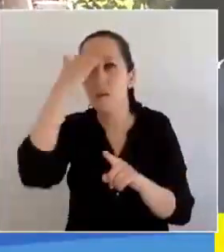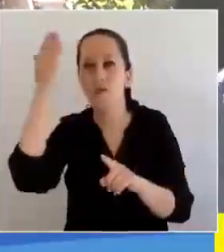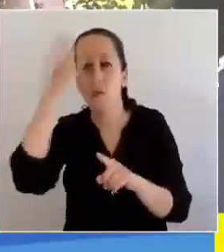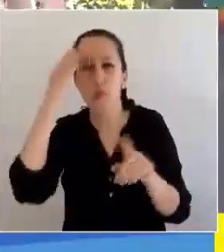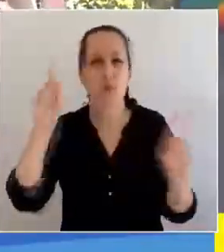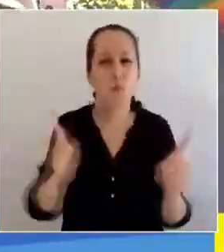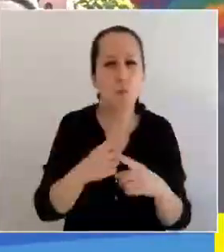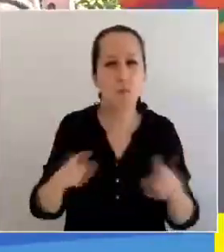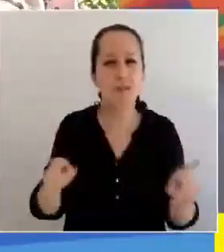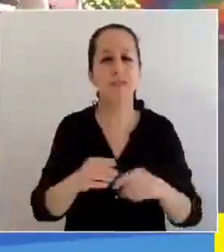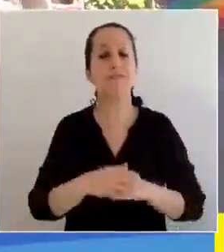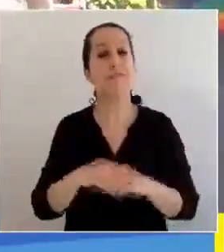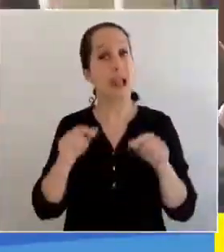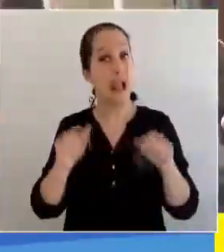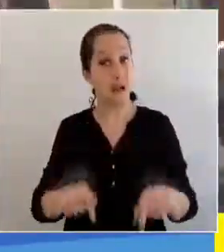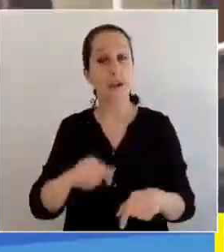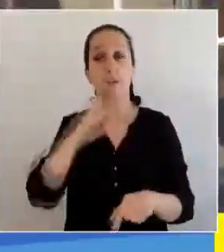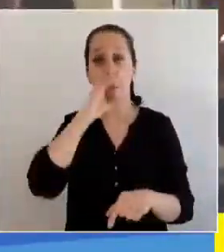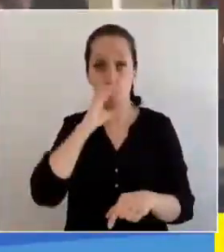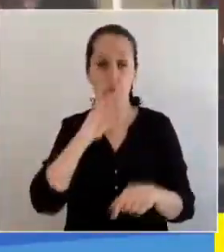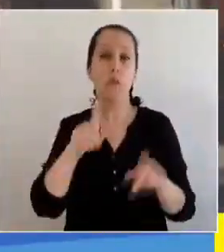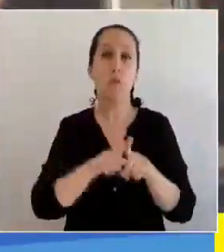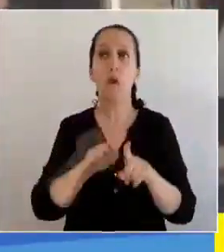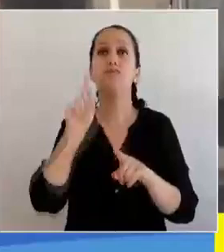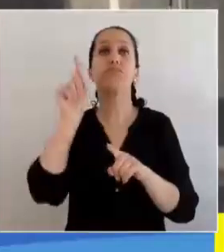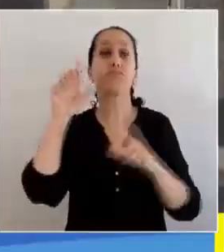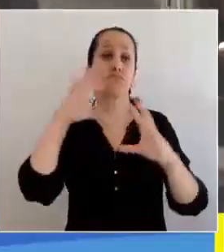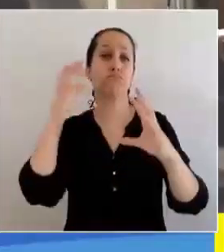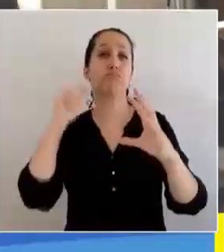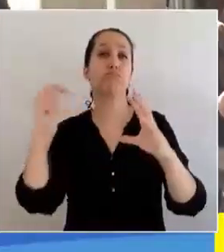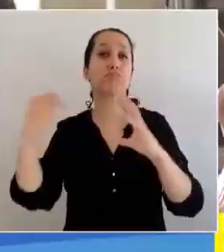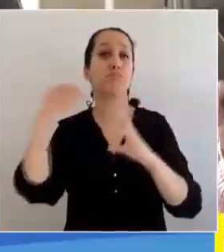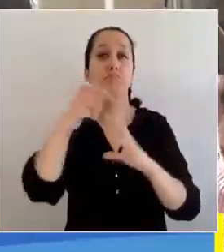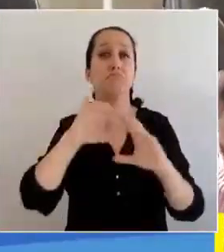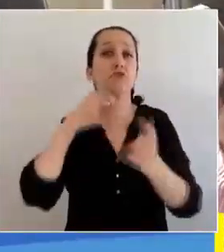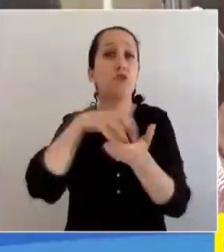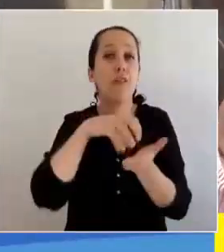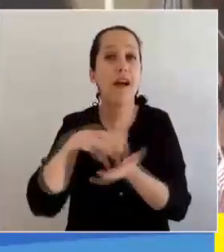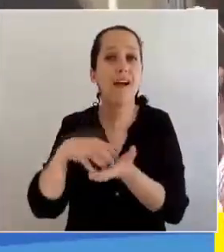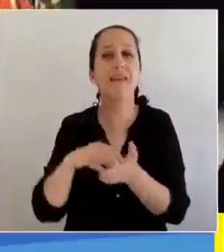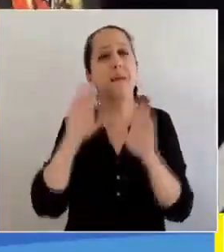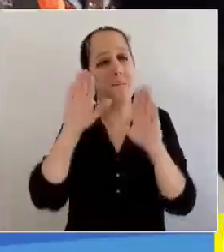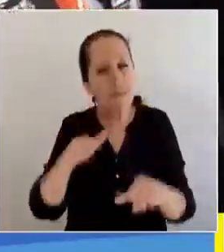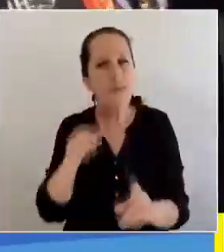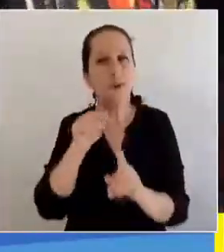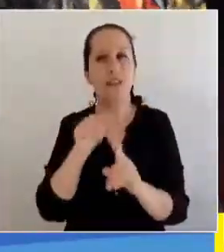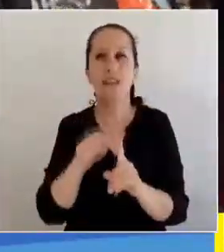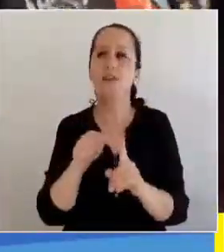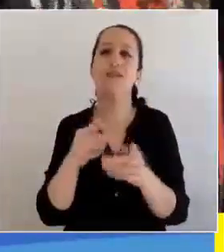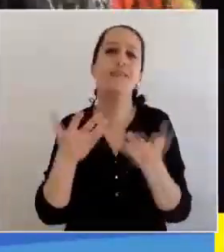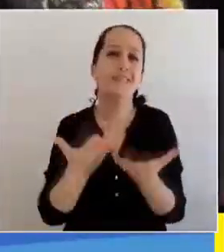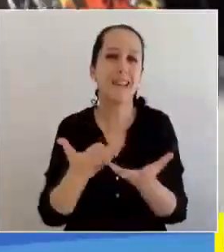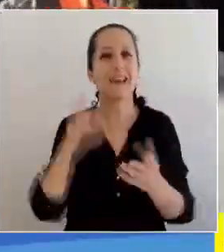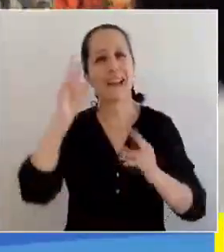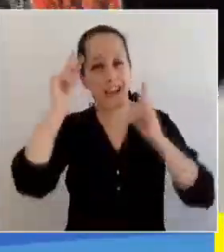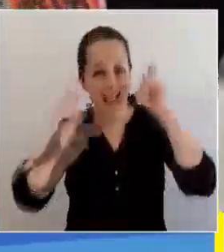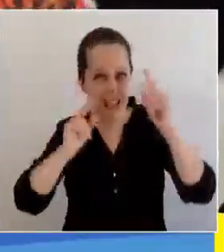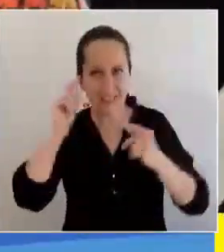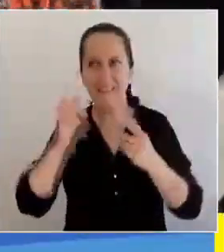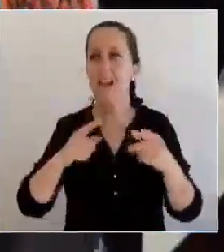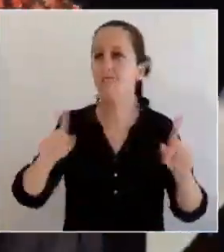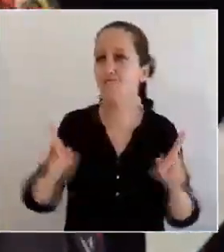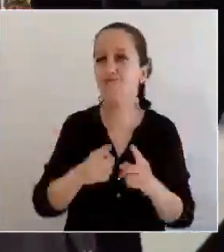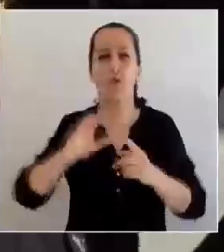parte de esta red, Concepción ahora se une a otras ciudades de todo el mundo que comparten el objetivo común de poner la